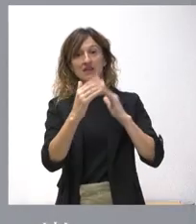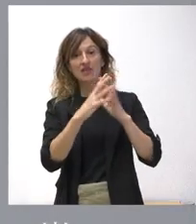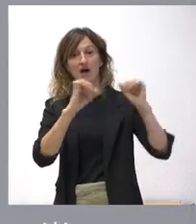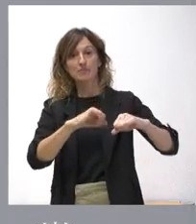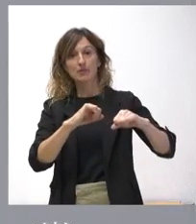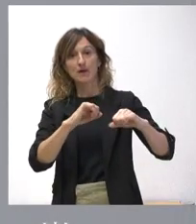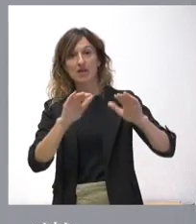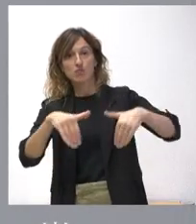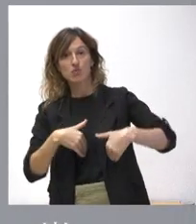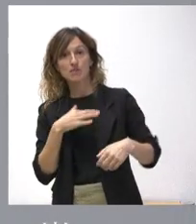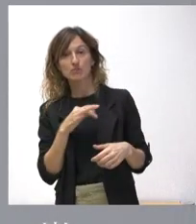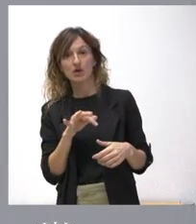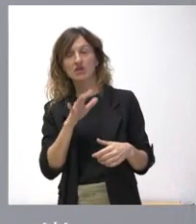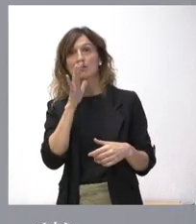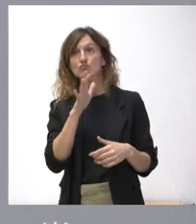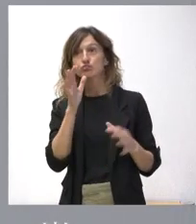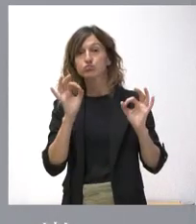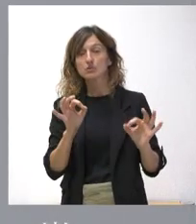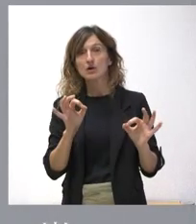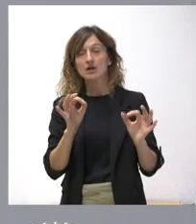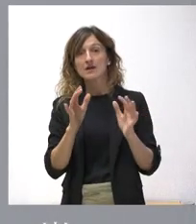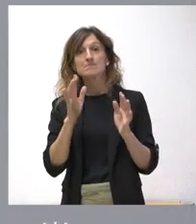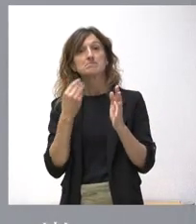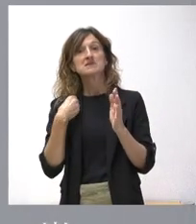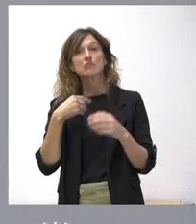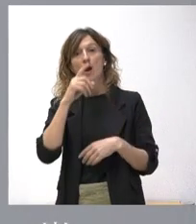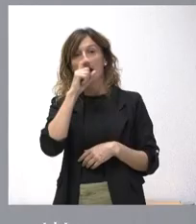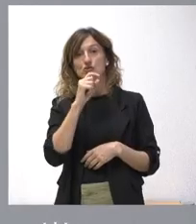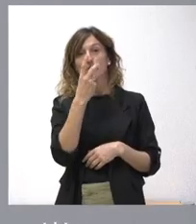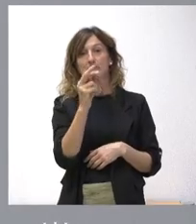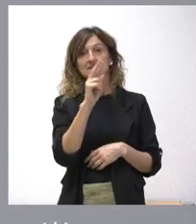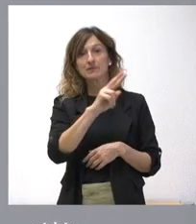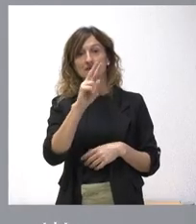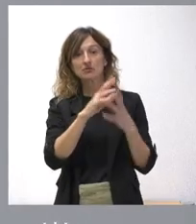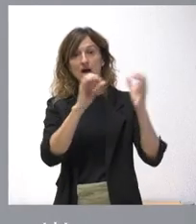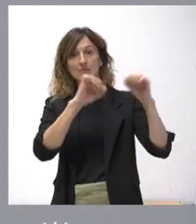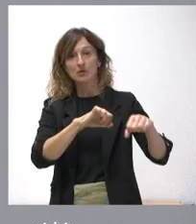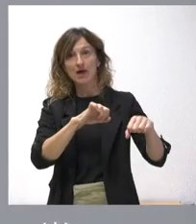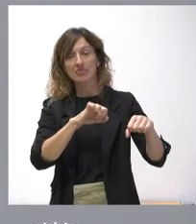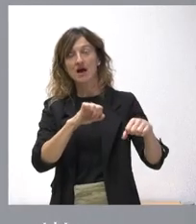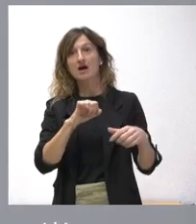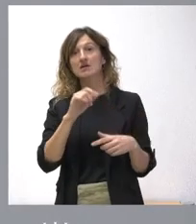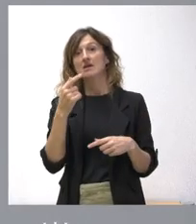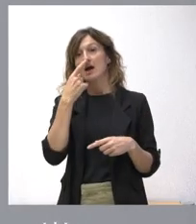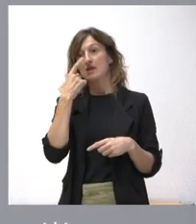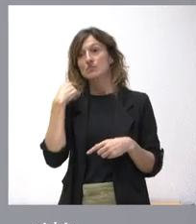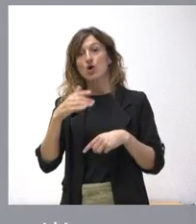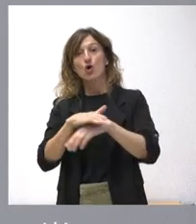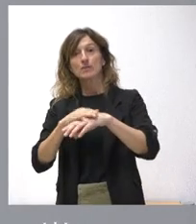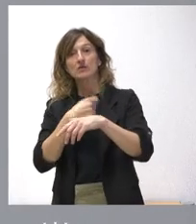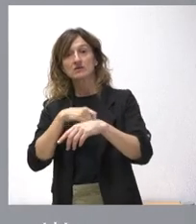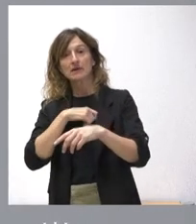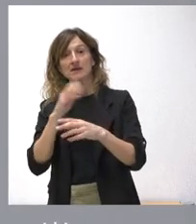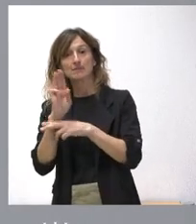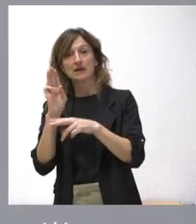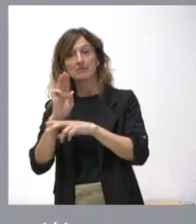que fue la correspondiente a la aprobación del año 2022, toda vez que el año pasado el Gobierno de España no pudo modificar en el Parlamento